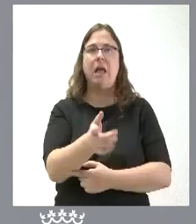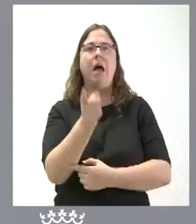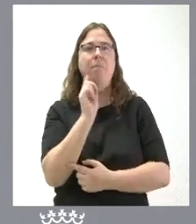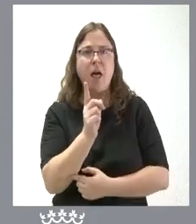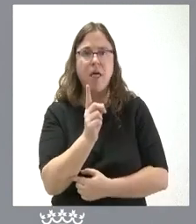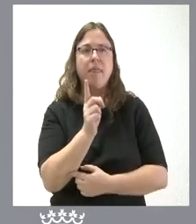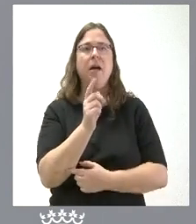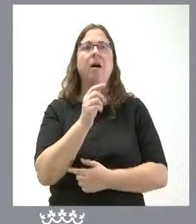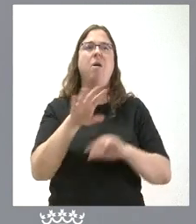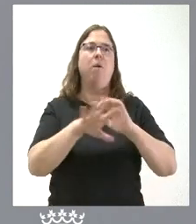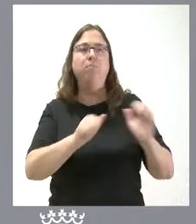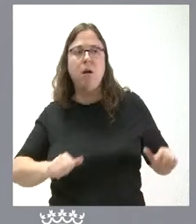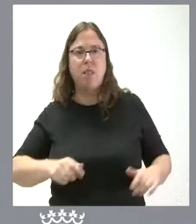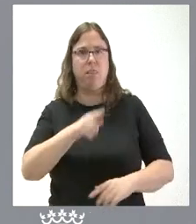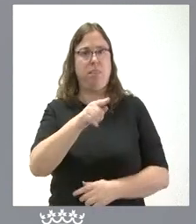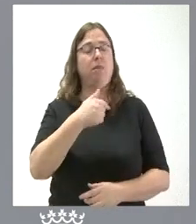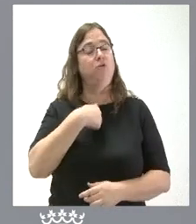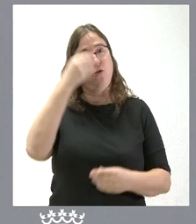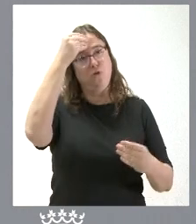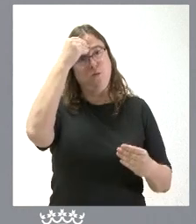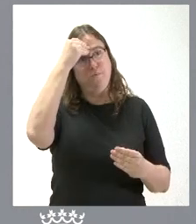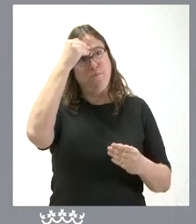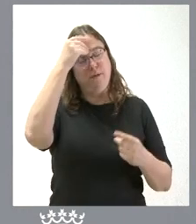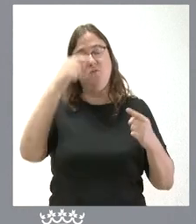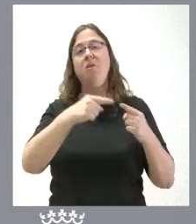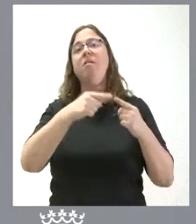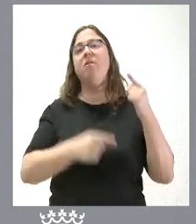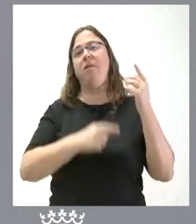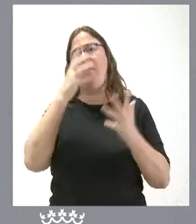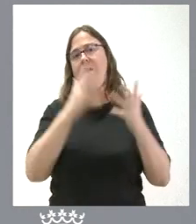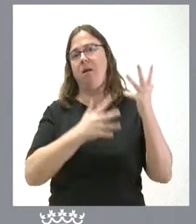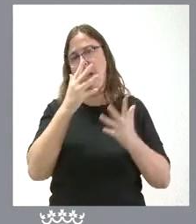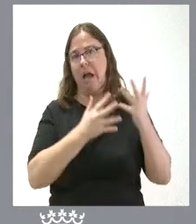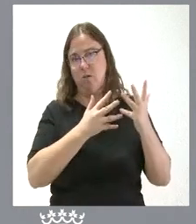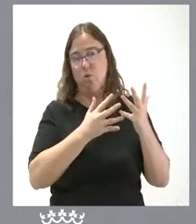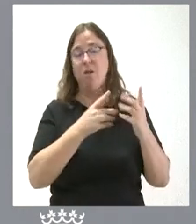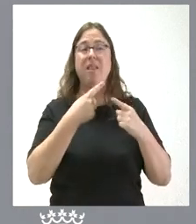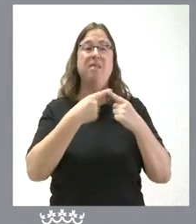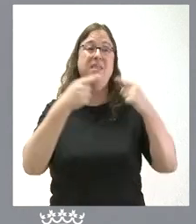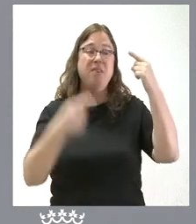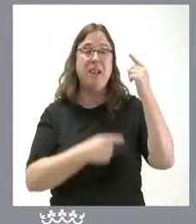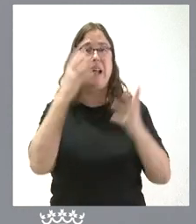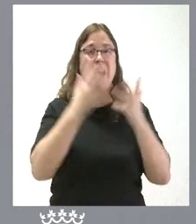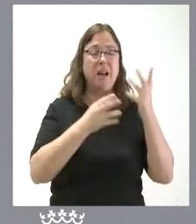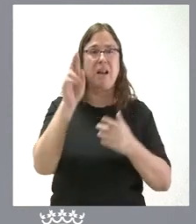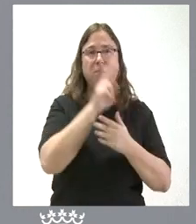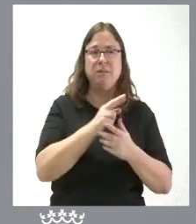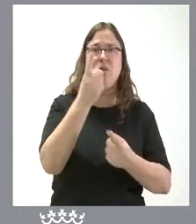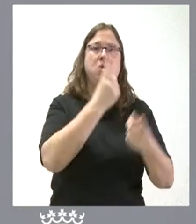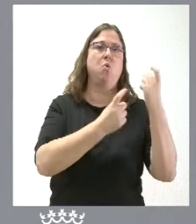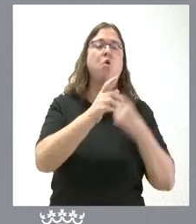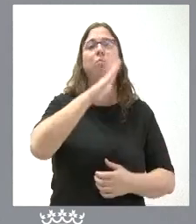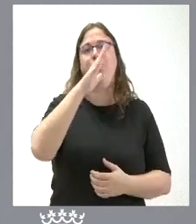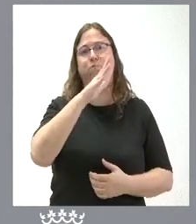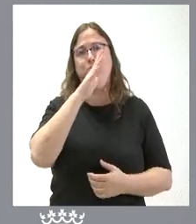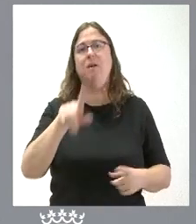pago de precio político nosotros creemos que hay una diferencia en el cálculo e intentamos que esta diferencia del cálculo la repasemos la consultemos veamos cuál es el motivo